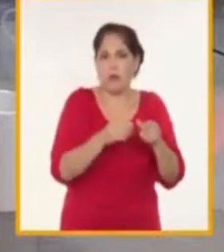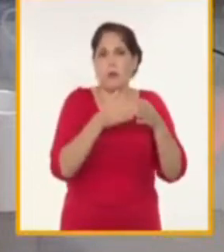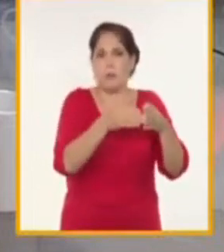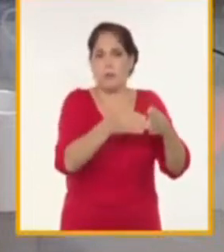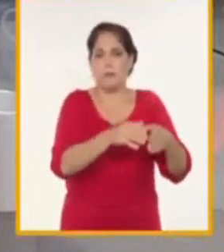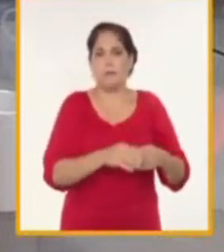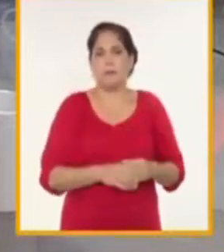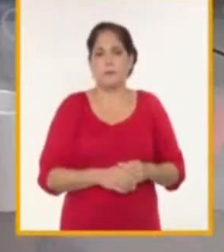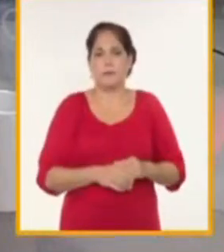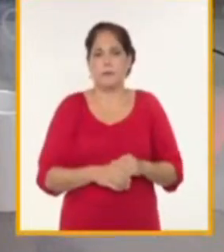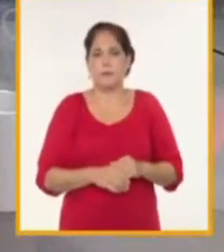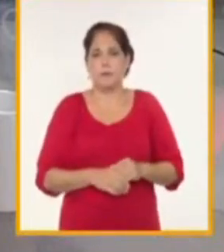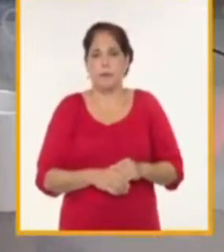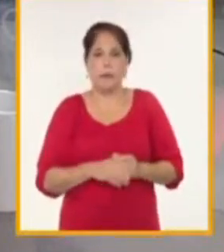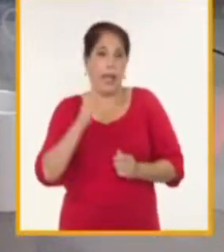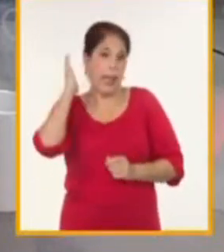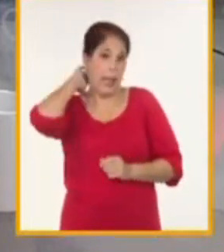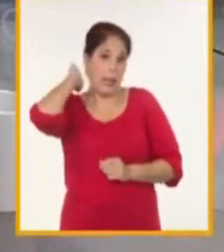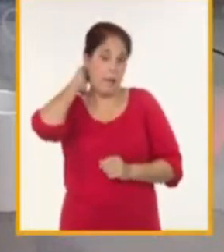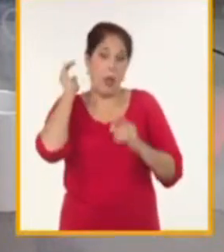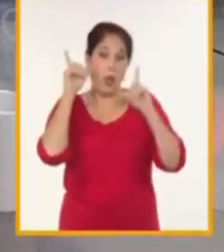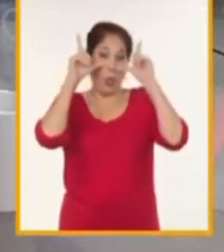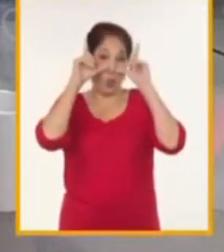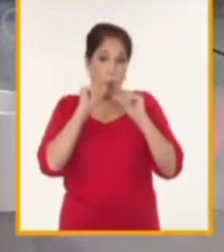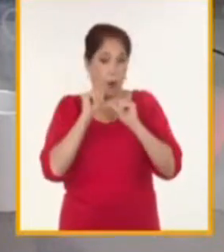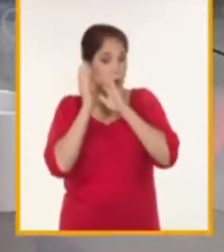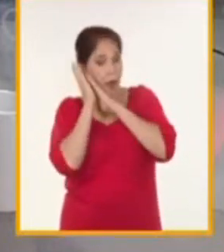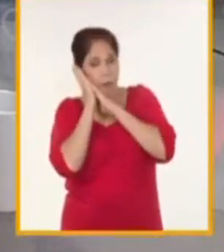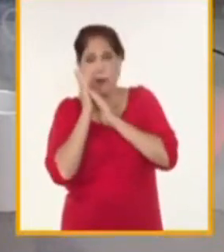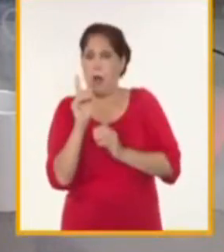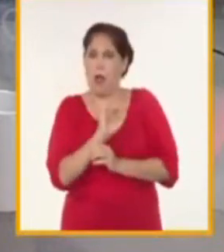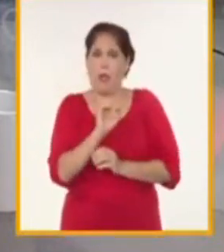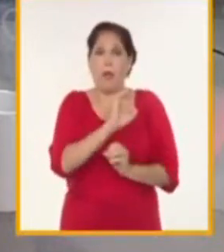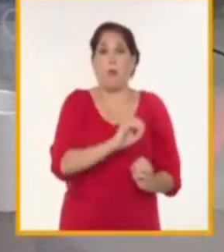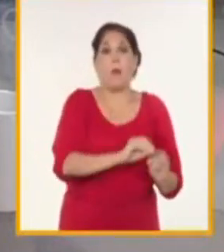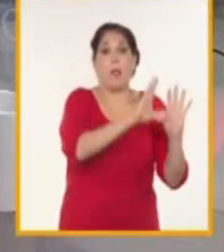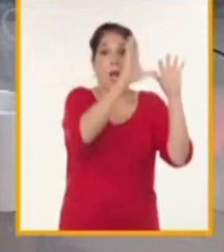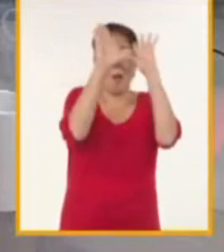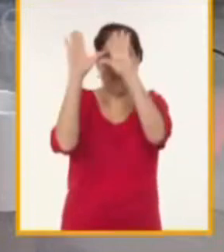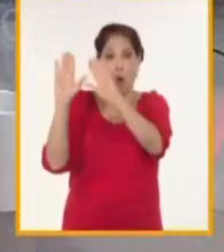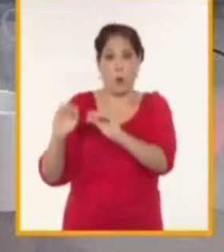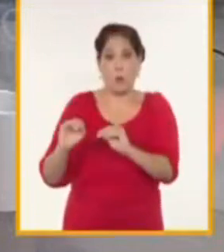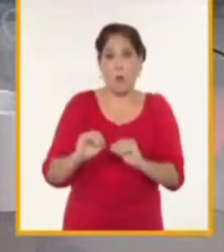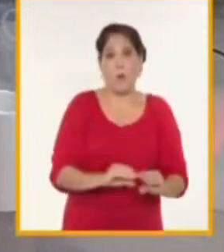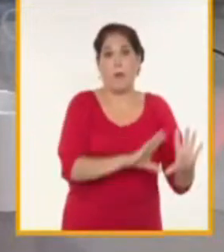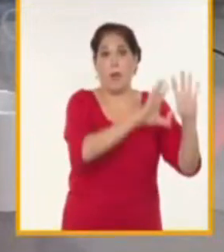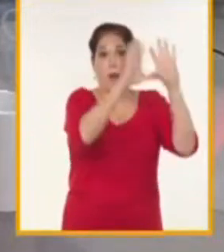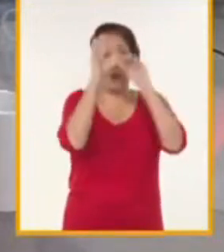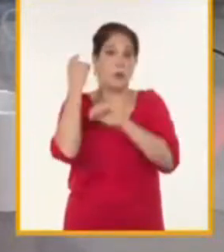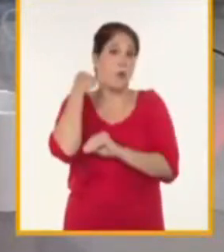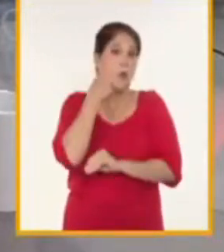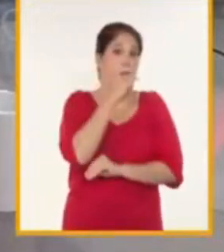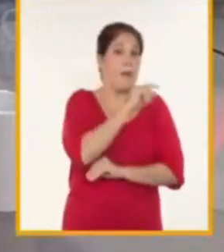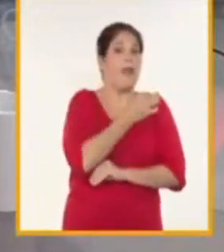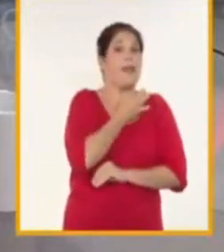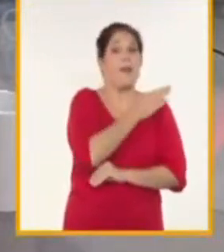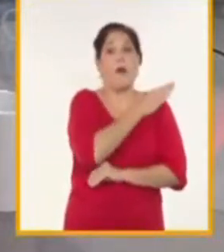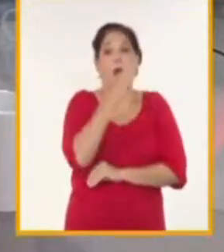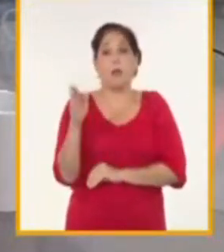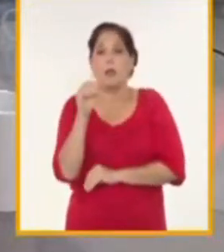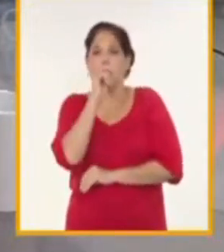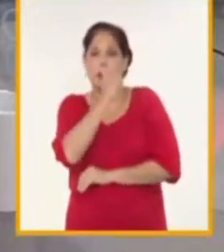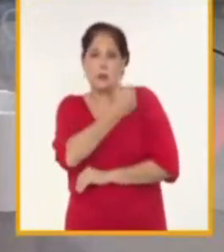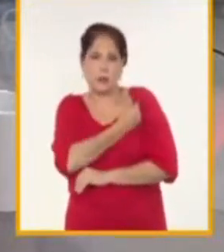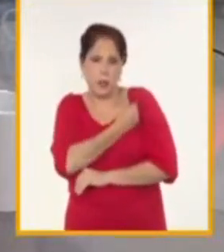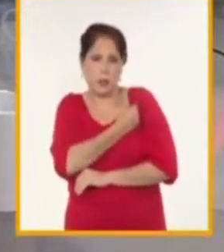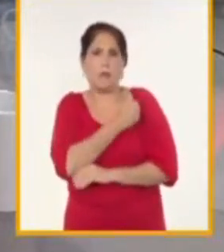Decimos en la terminal que la terminal no duerme sus 24 horas los 365 días del año está abierta y le asegura la